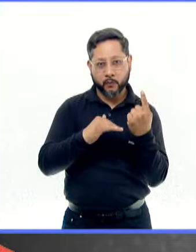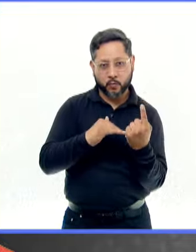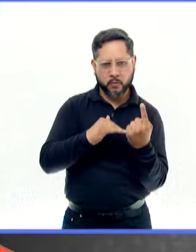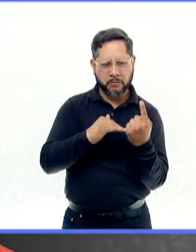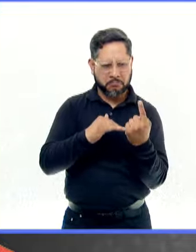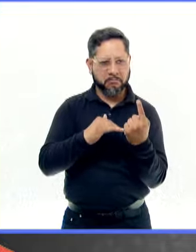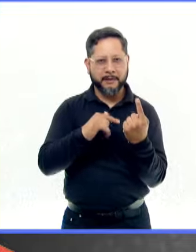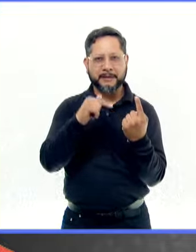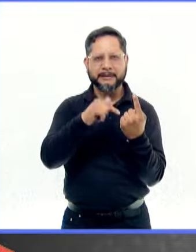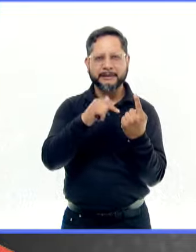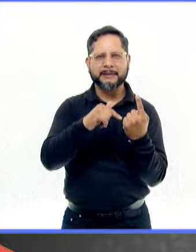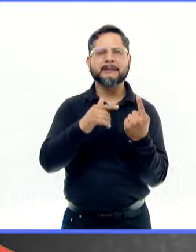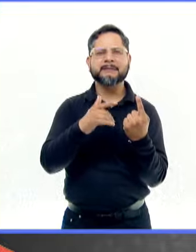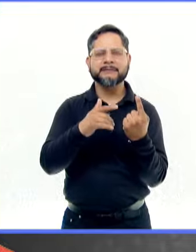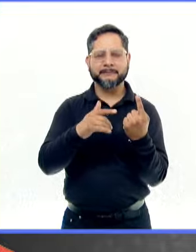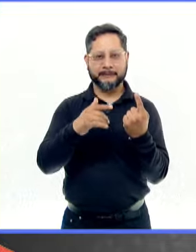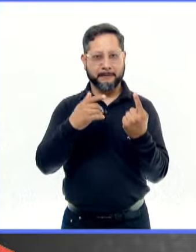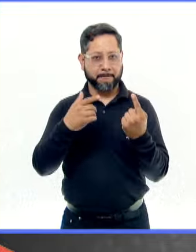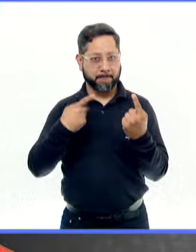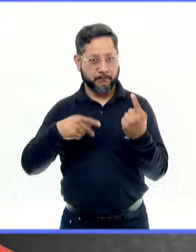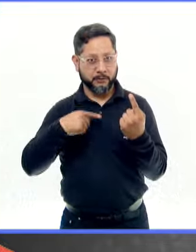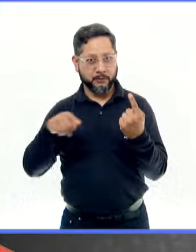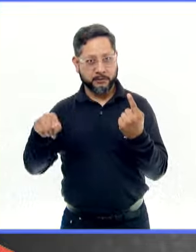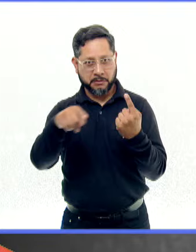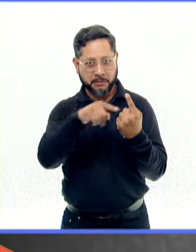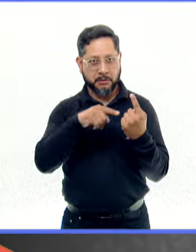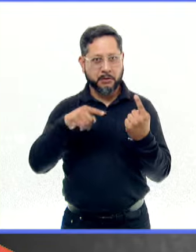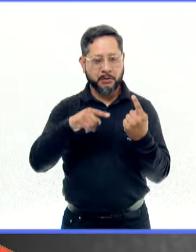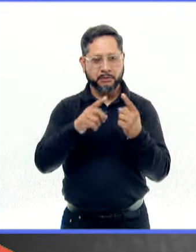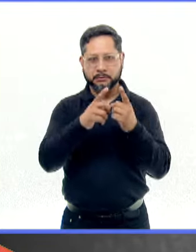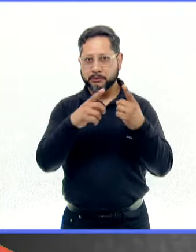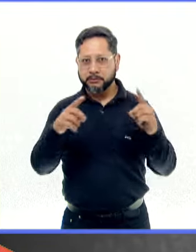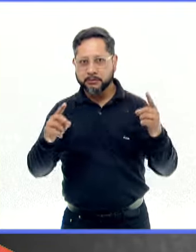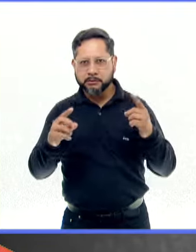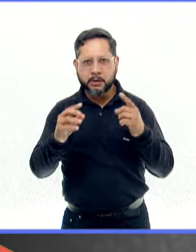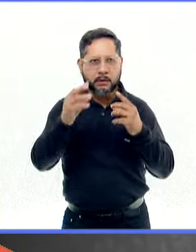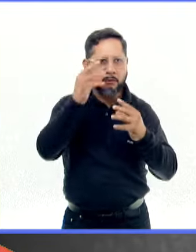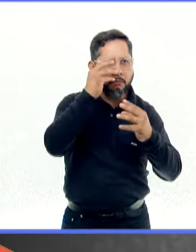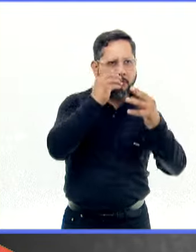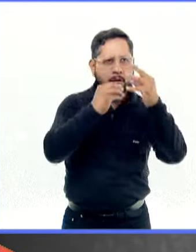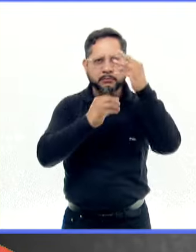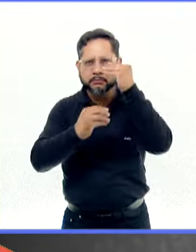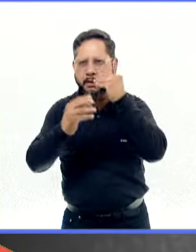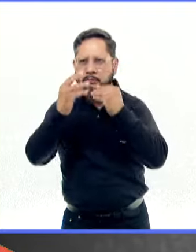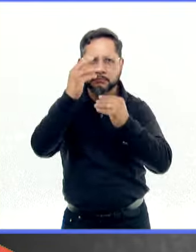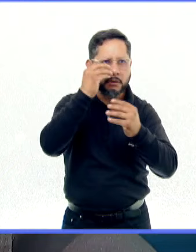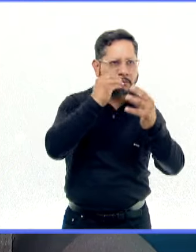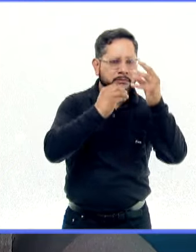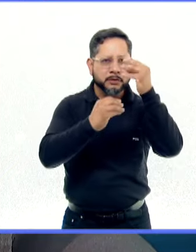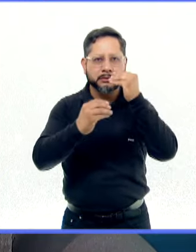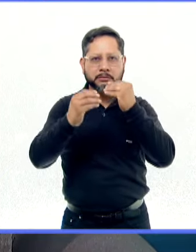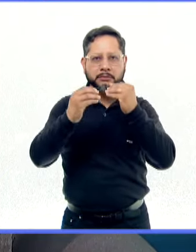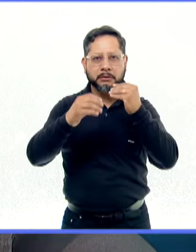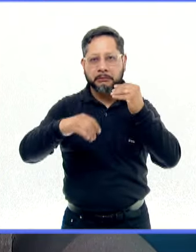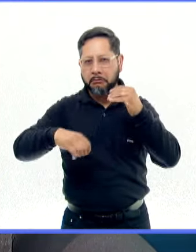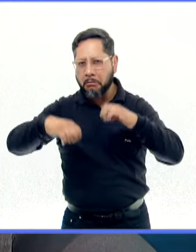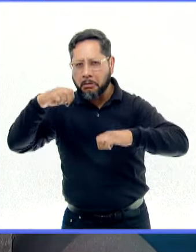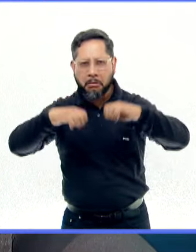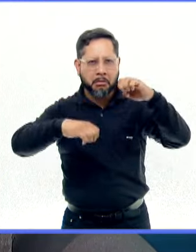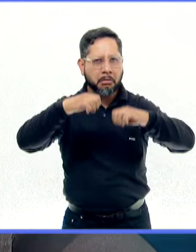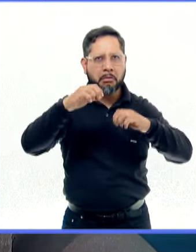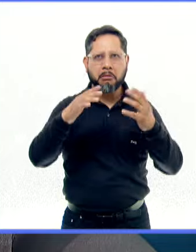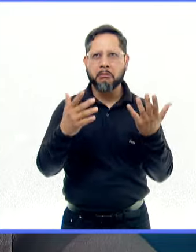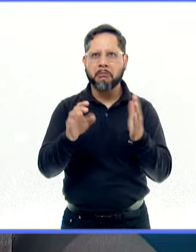apoyo, son aquellas personas que pueden tener un curso de desarrollo típico y, por ejemplo, en edades ya